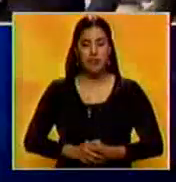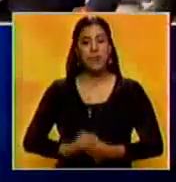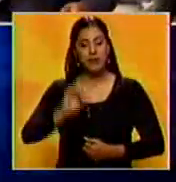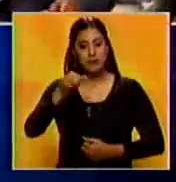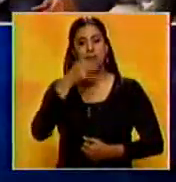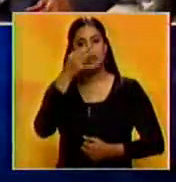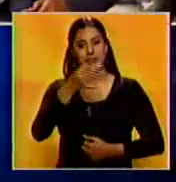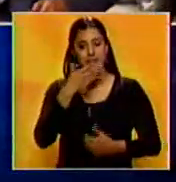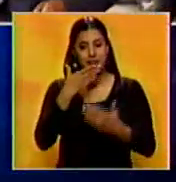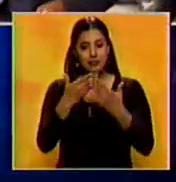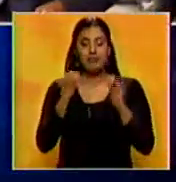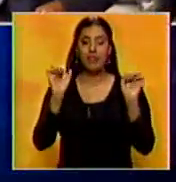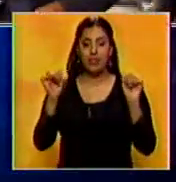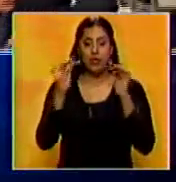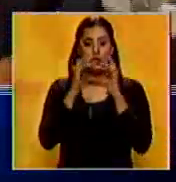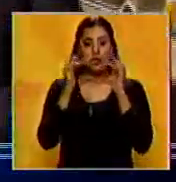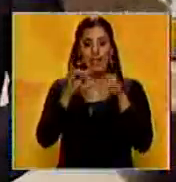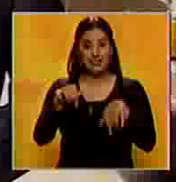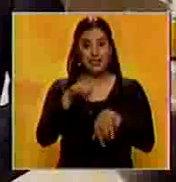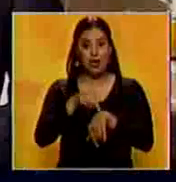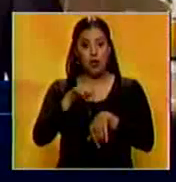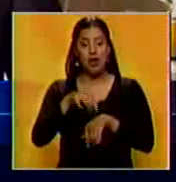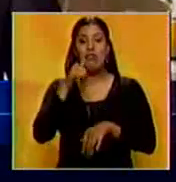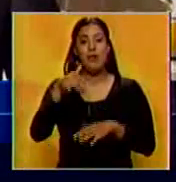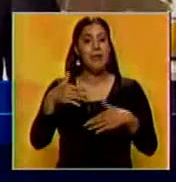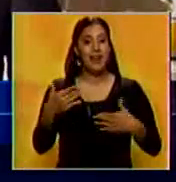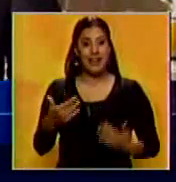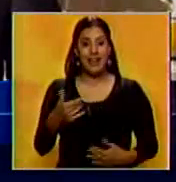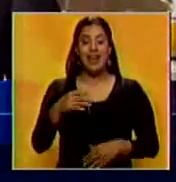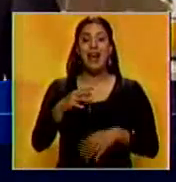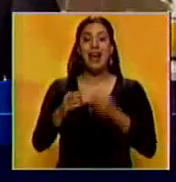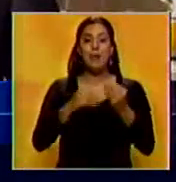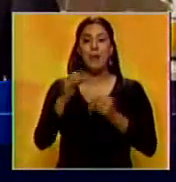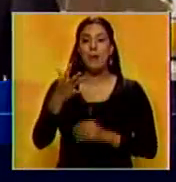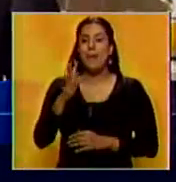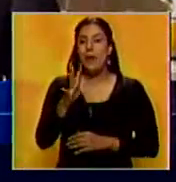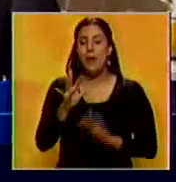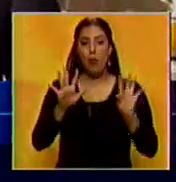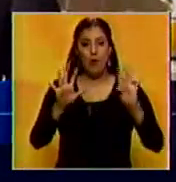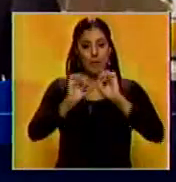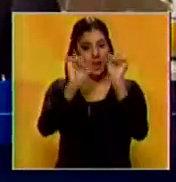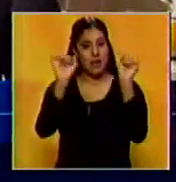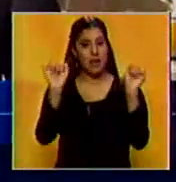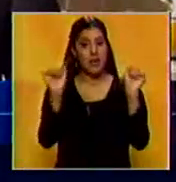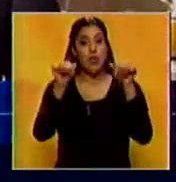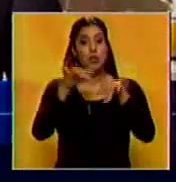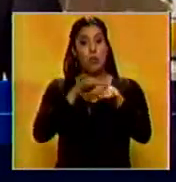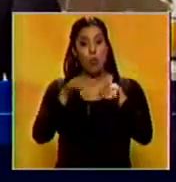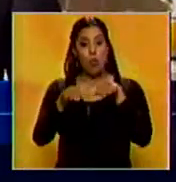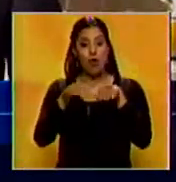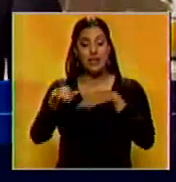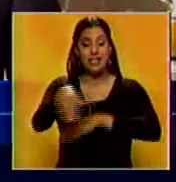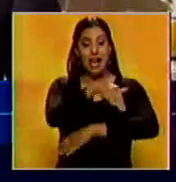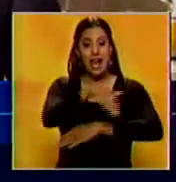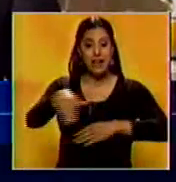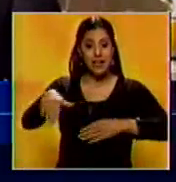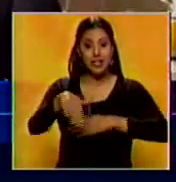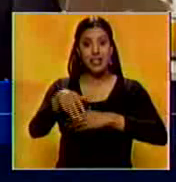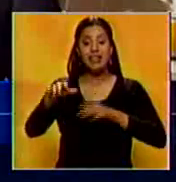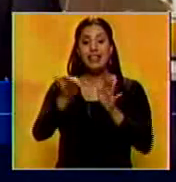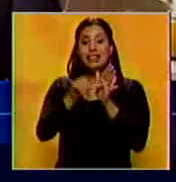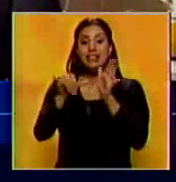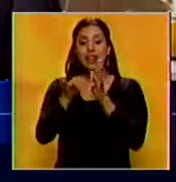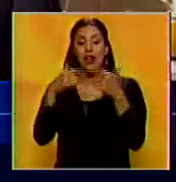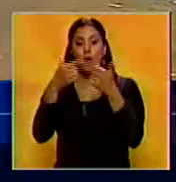Sí, gracias, buenas tardes. En efecto, el contacto lo hacemos a esta hora para informarles que el hecho se produjo aproximadamente a las 9 de la mañana de este jueves en la avenida Guajira, con